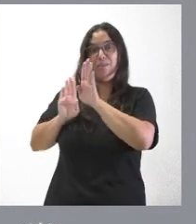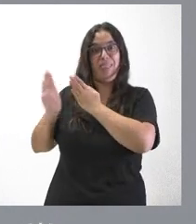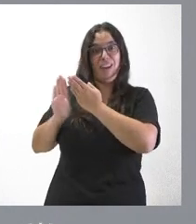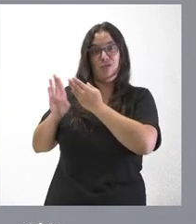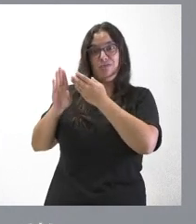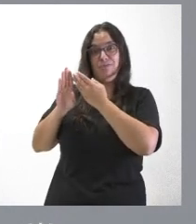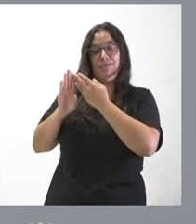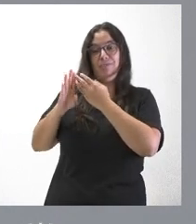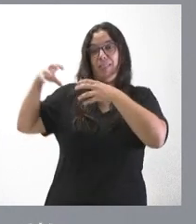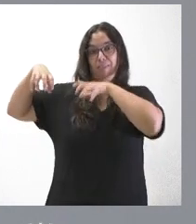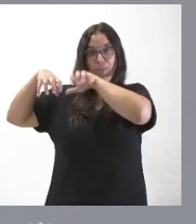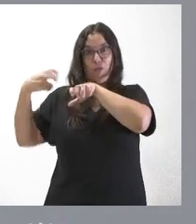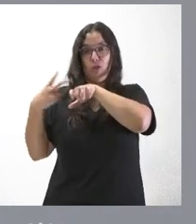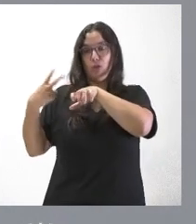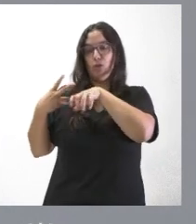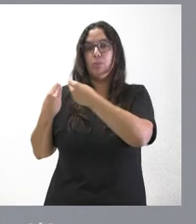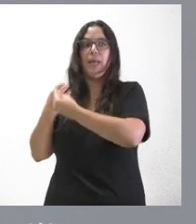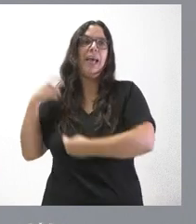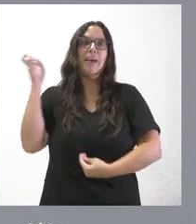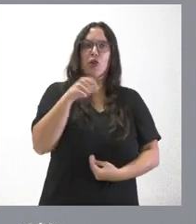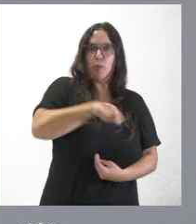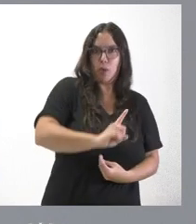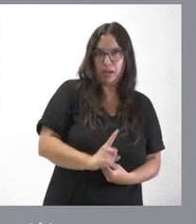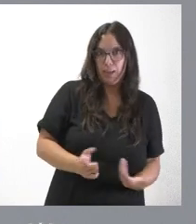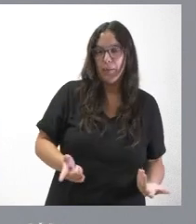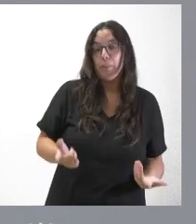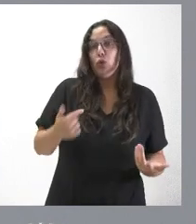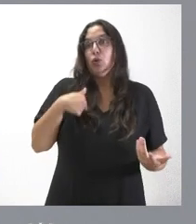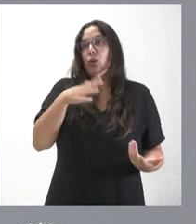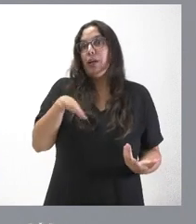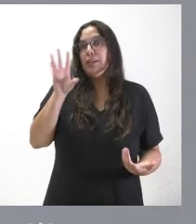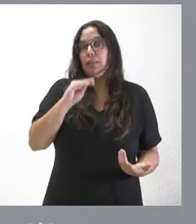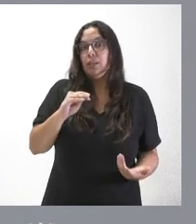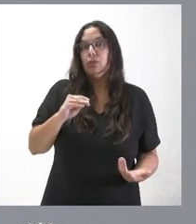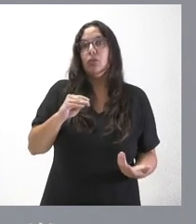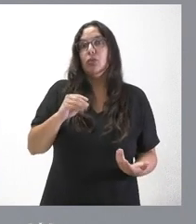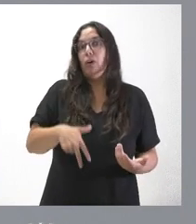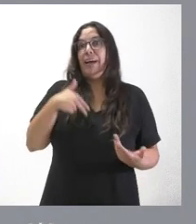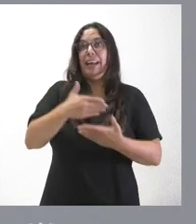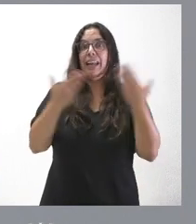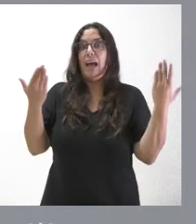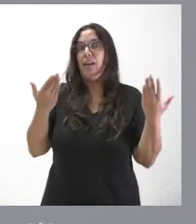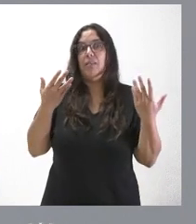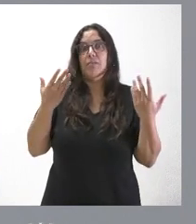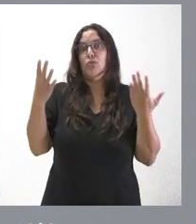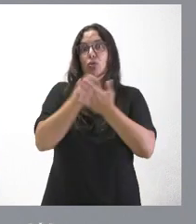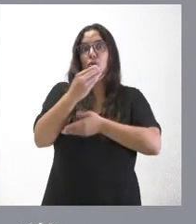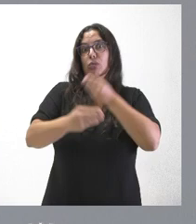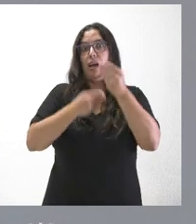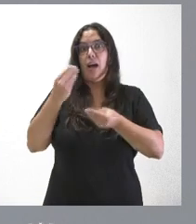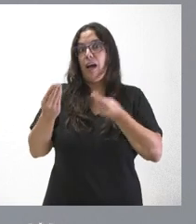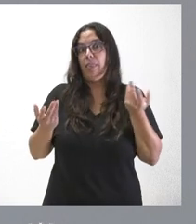en los centros, y no he venido a la sede institucional de la Junta de Castilla y León. Entiendo que esto es general para la mayor parte de los consejeros que para